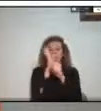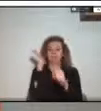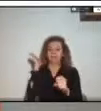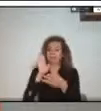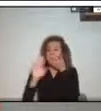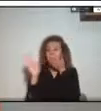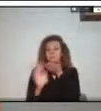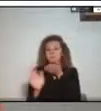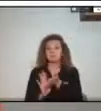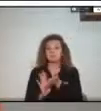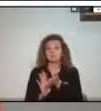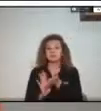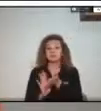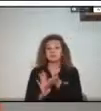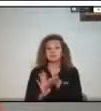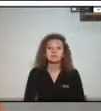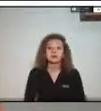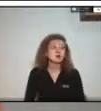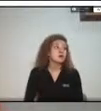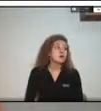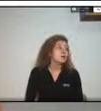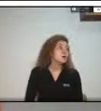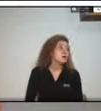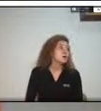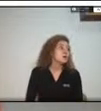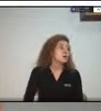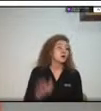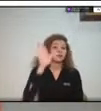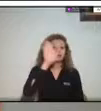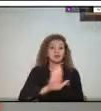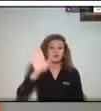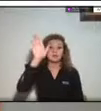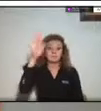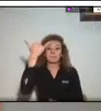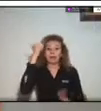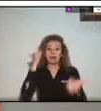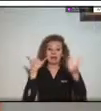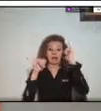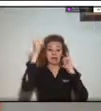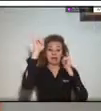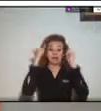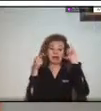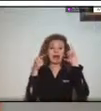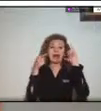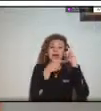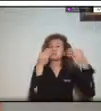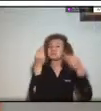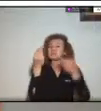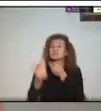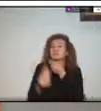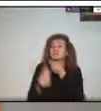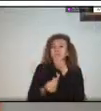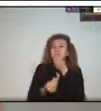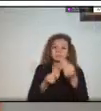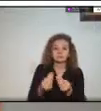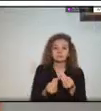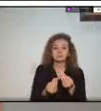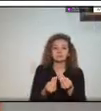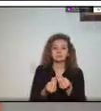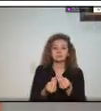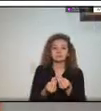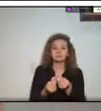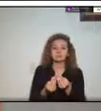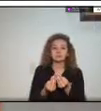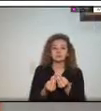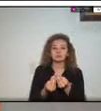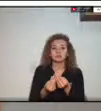bueno básicamente acá en el departamento de Cazanare nosotros pues también digamos que los los llanos